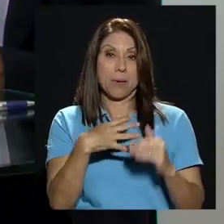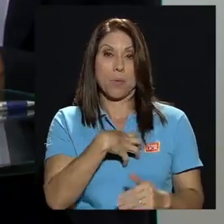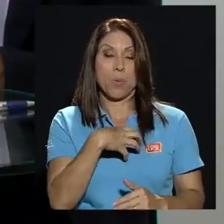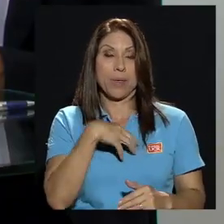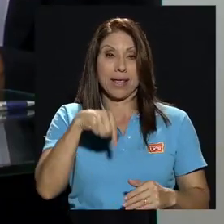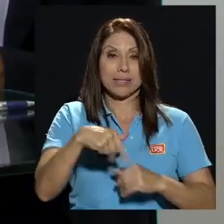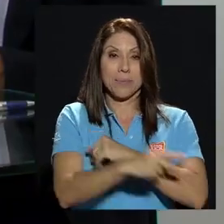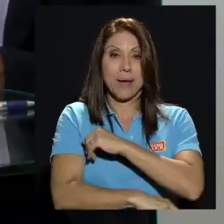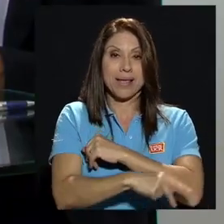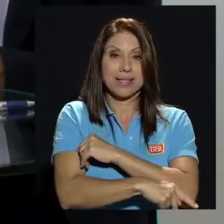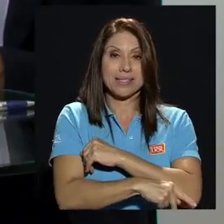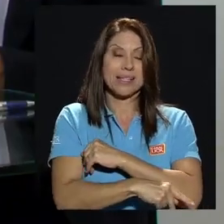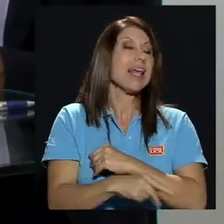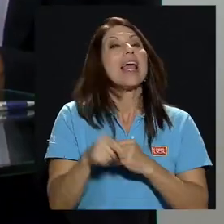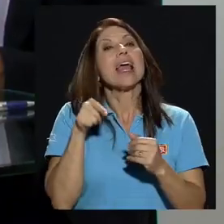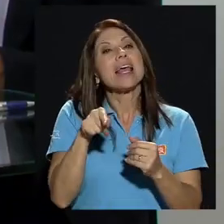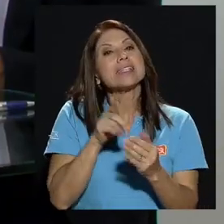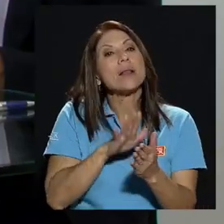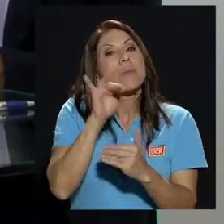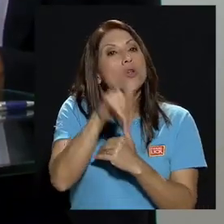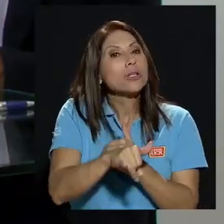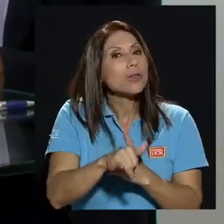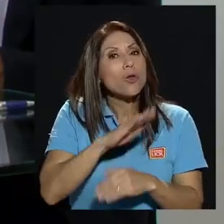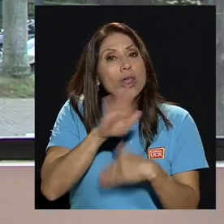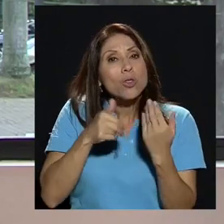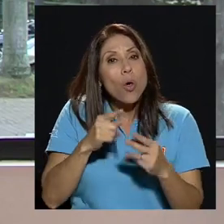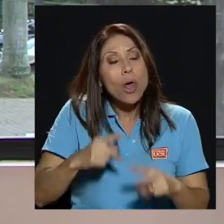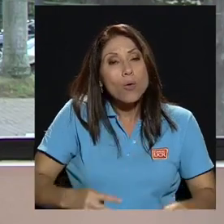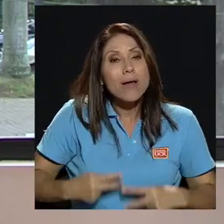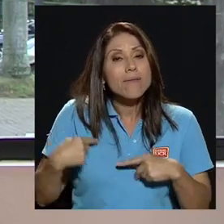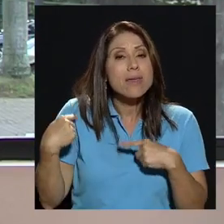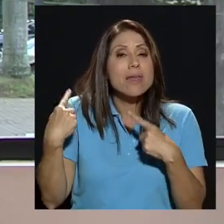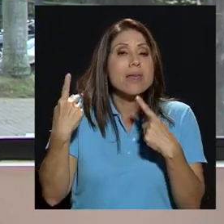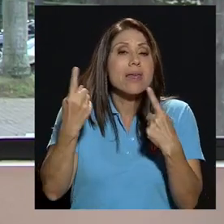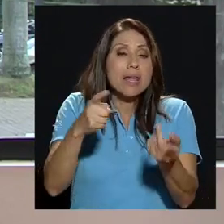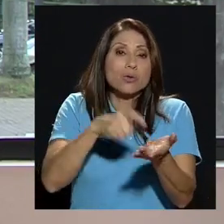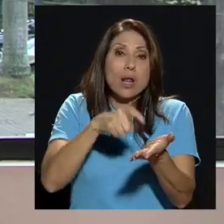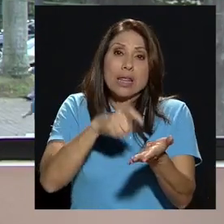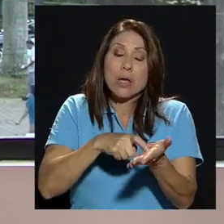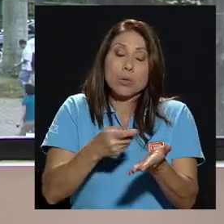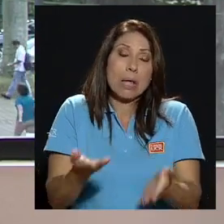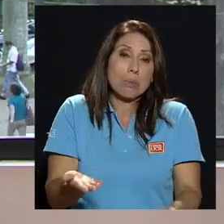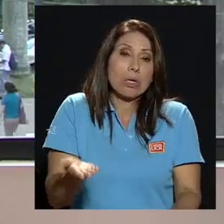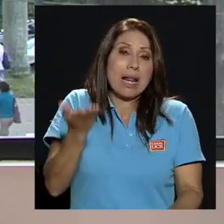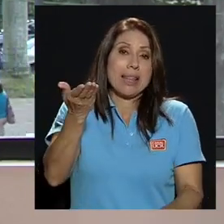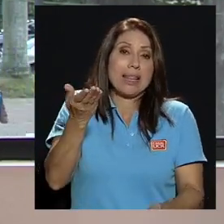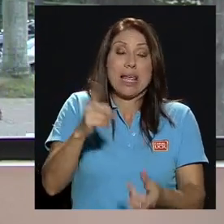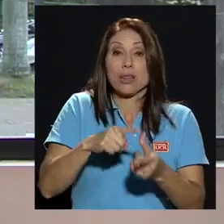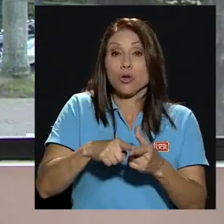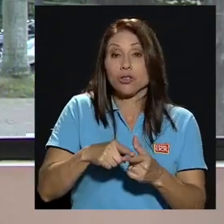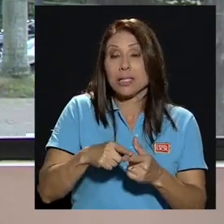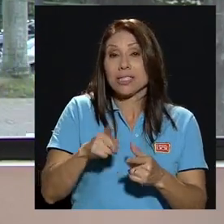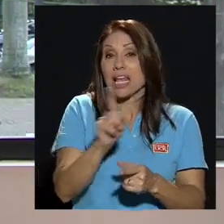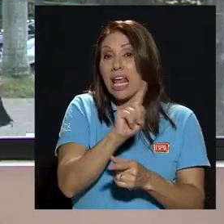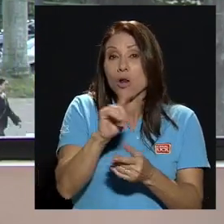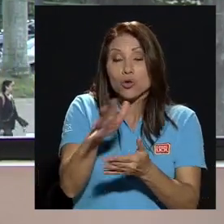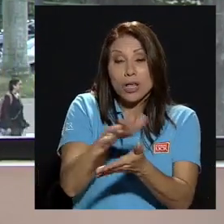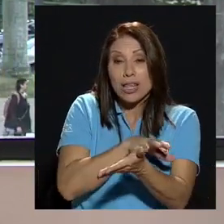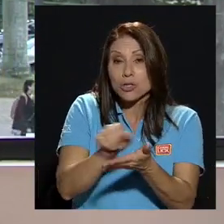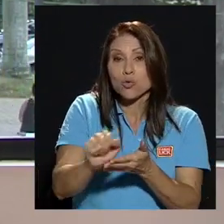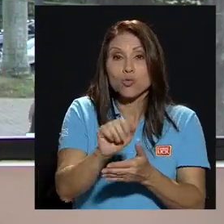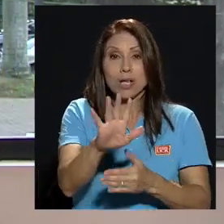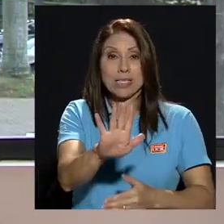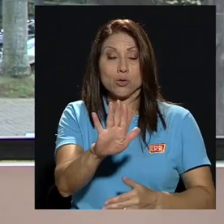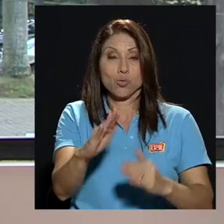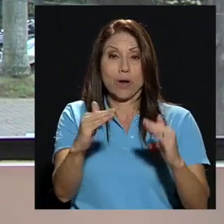donde casi que es el proyecto de una vida porque es una deuda muy grande no se le vaya a destruir en 5 años o en 10 años o inclusive hasta menos de 5